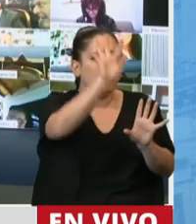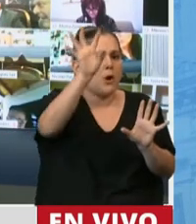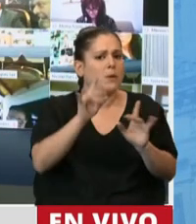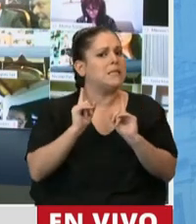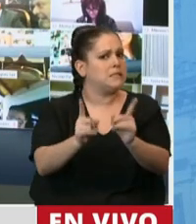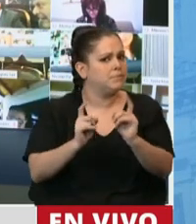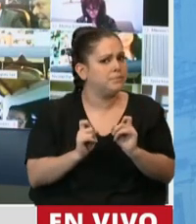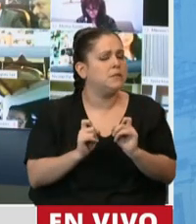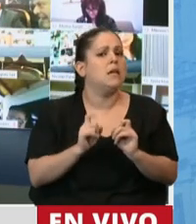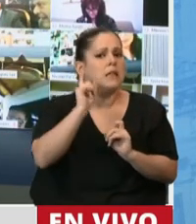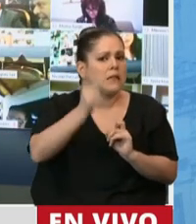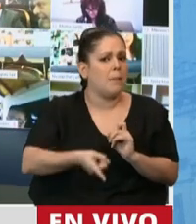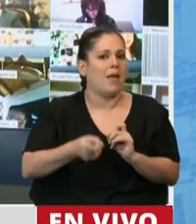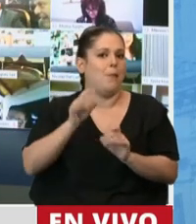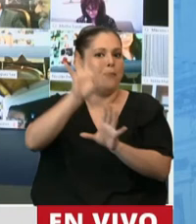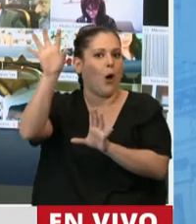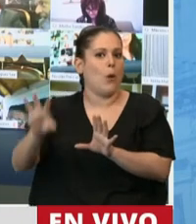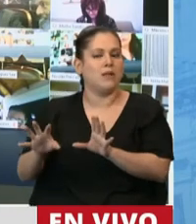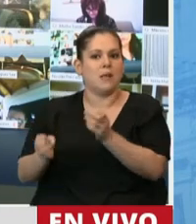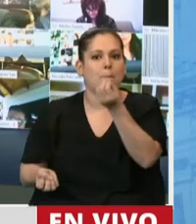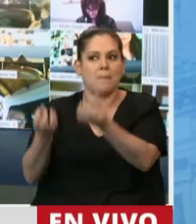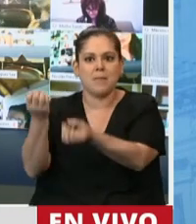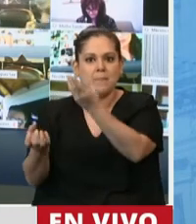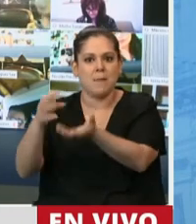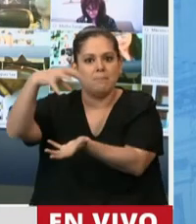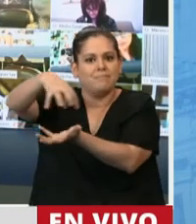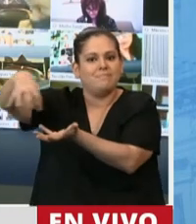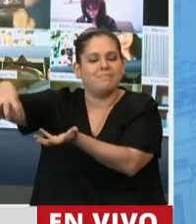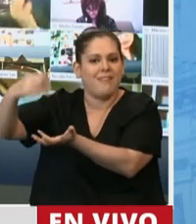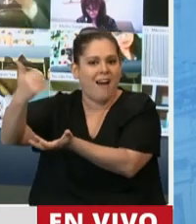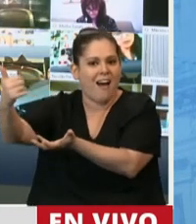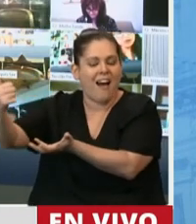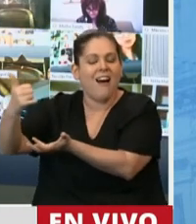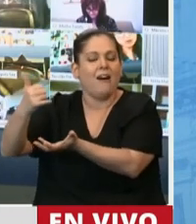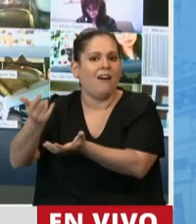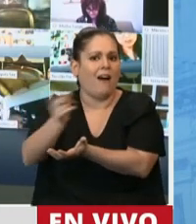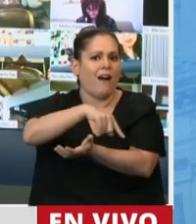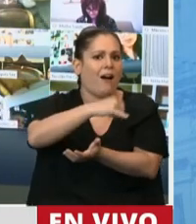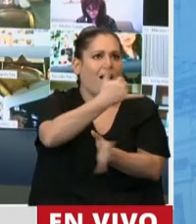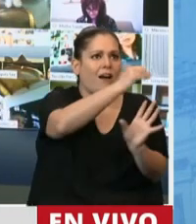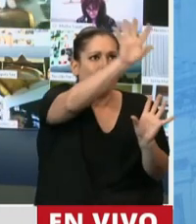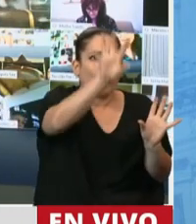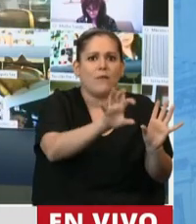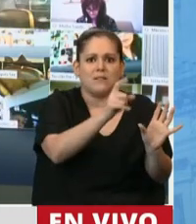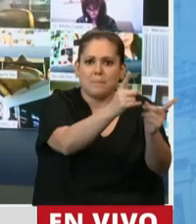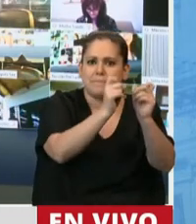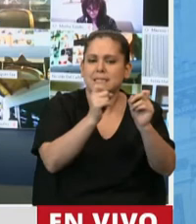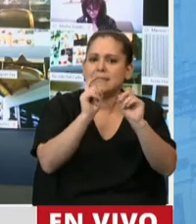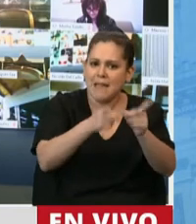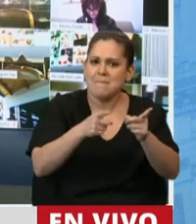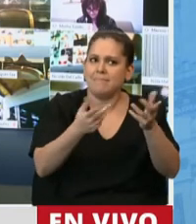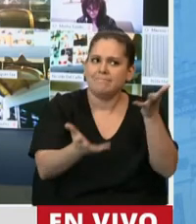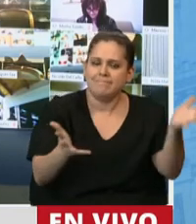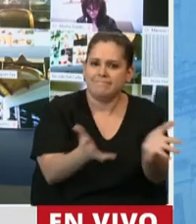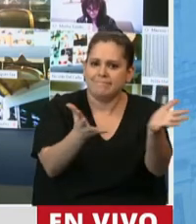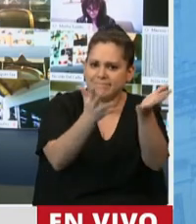solamente aquellas provincias que fueron pioneras, en cuanto a los polos TIC, hoy para nosotros el Silicon Misiones es